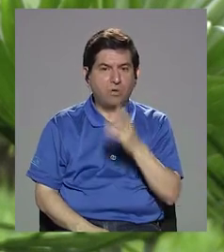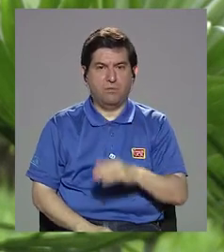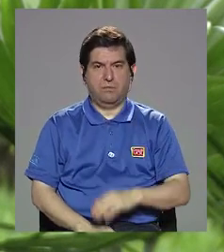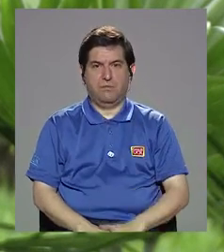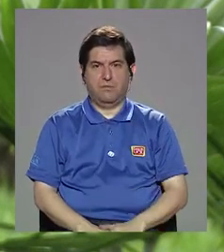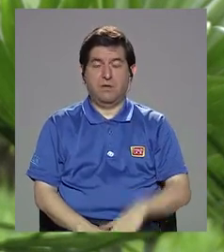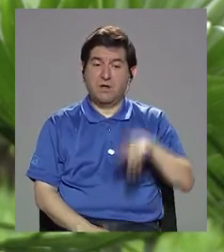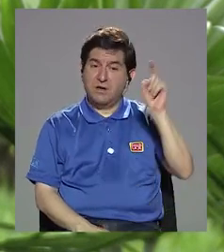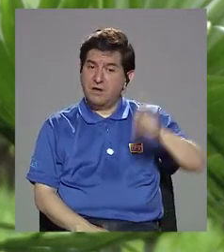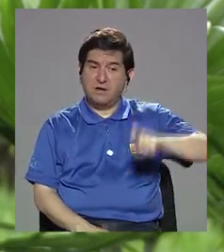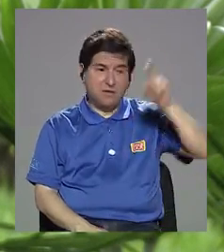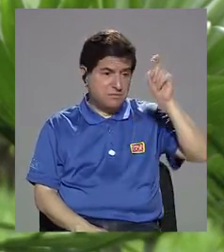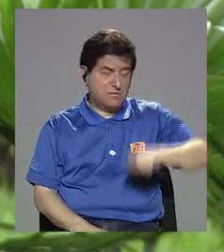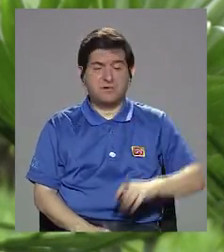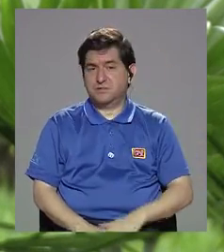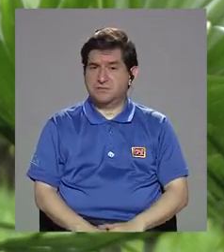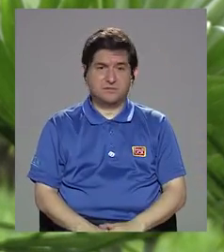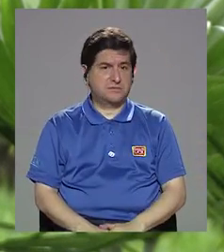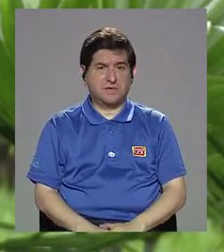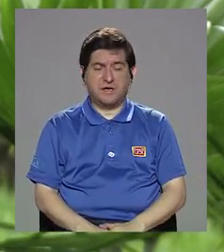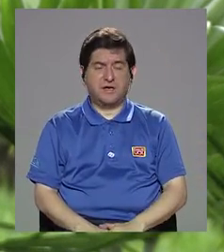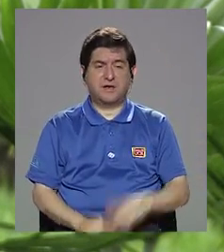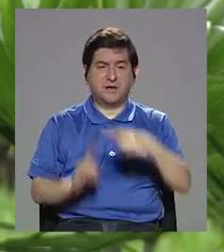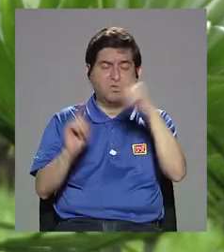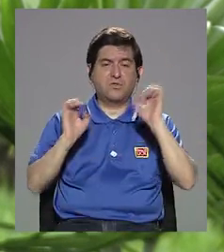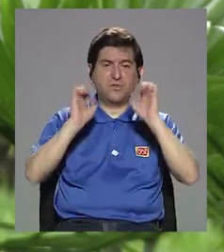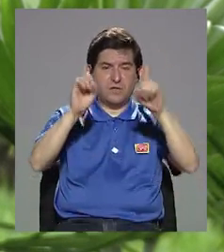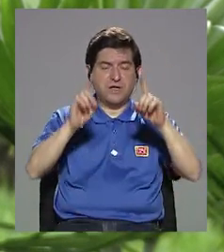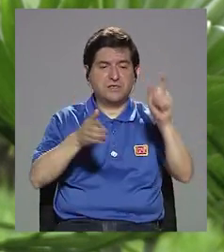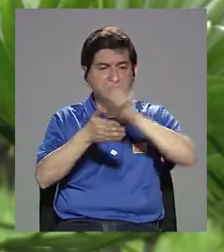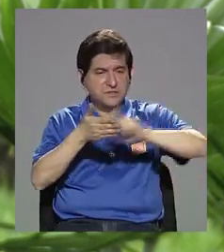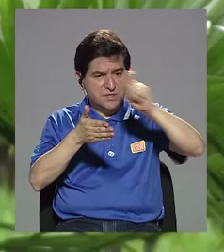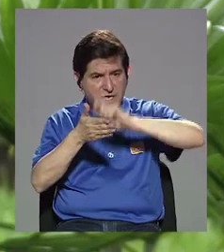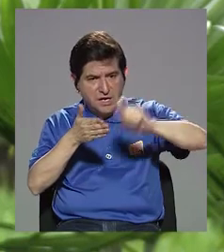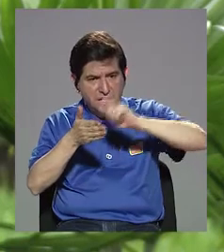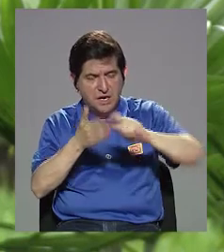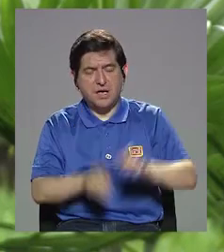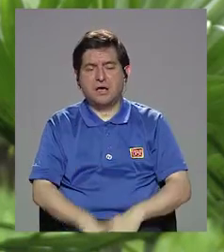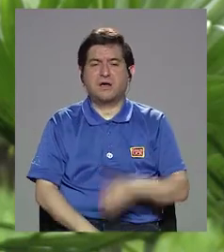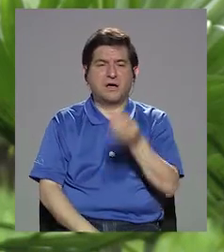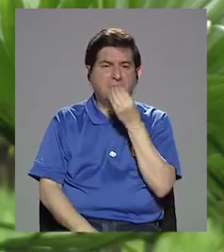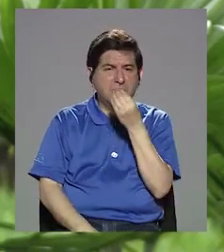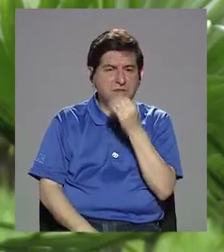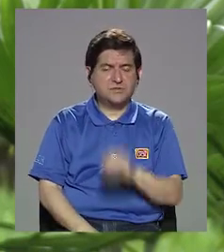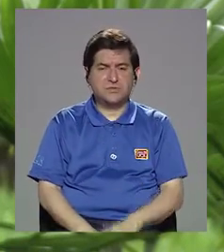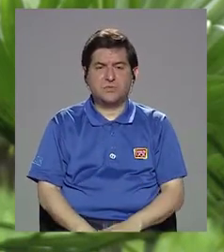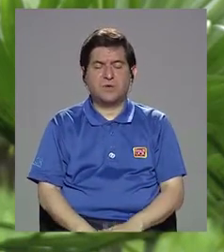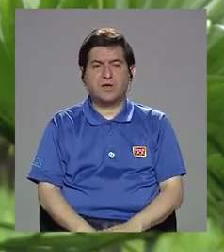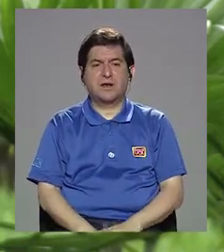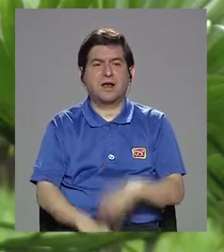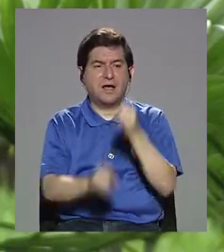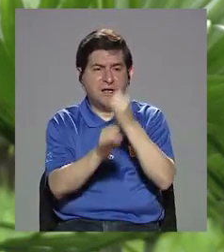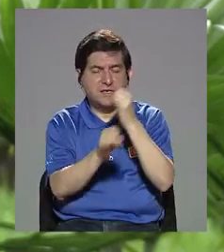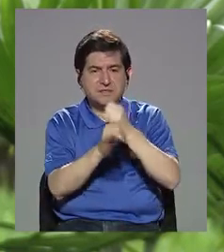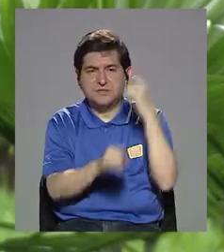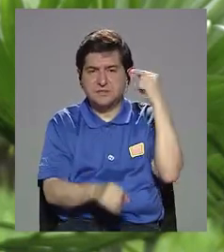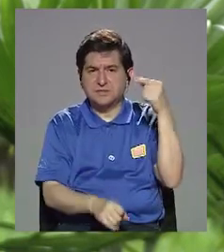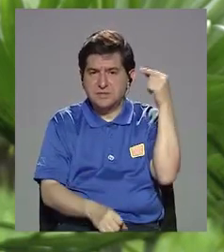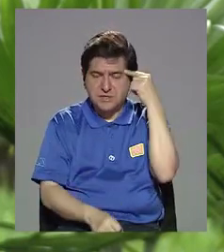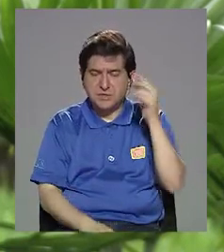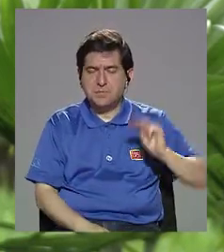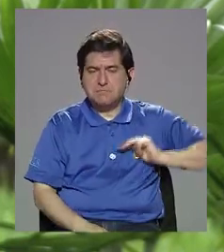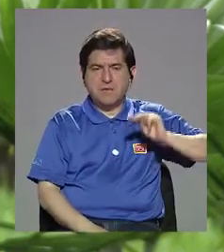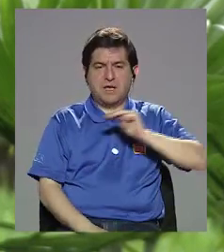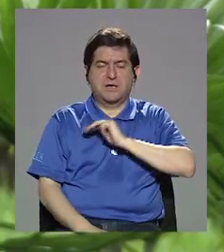a nivel de educación en las escuelas de nutrición, en las entidades de gobierno,